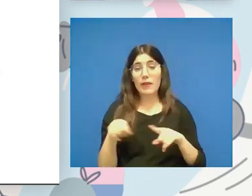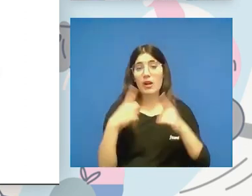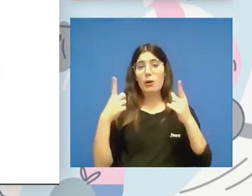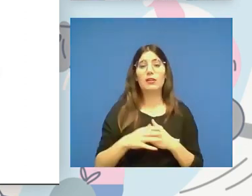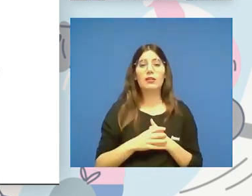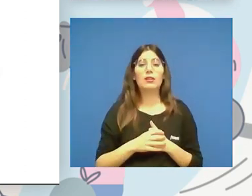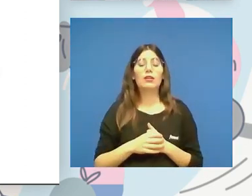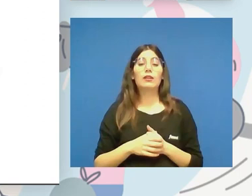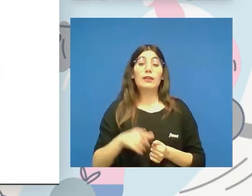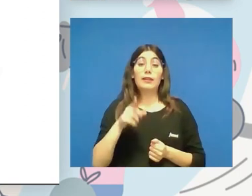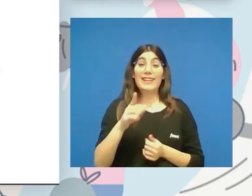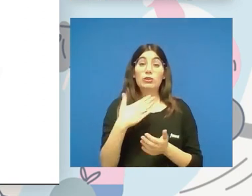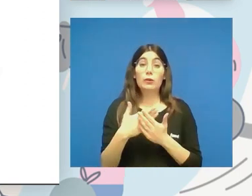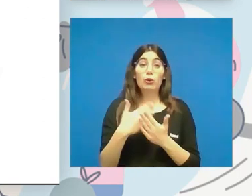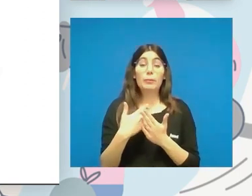Es un documento